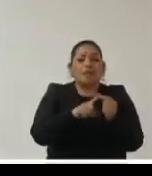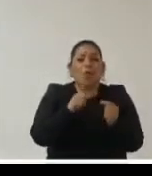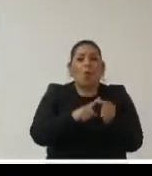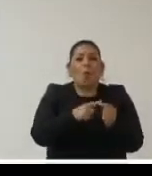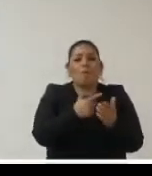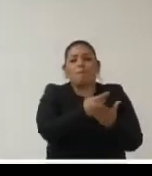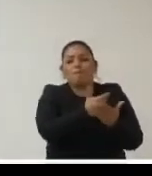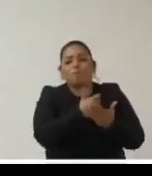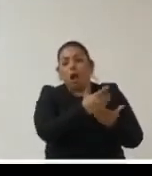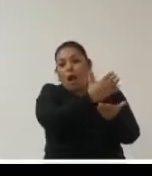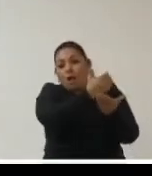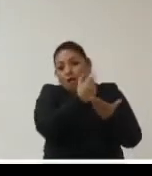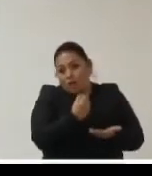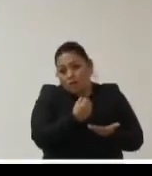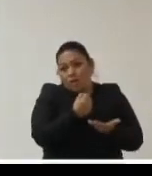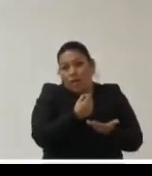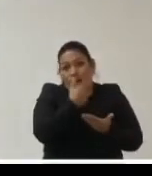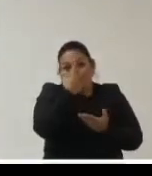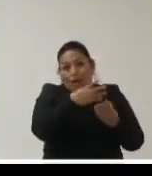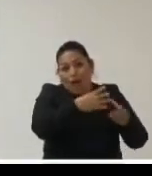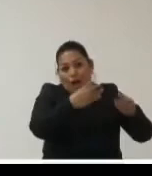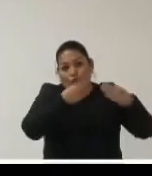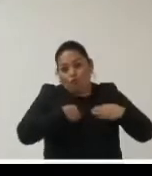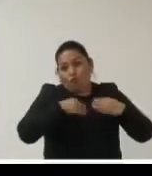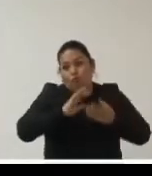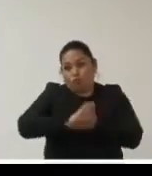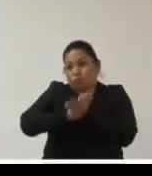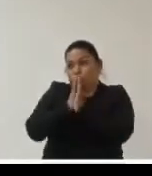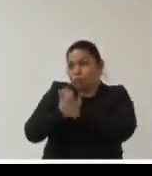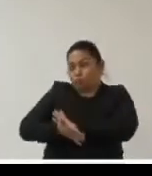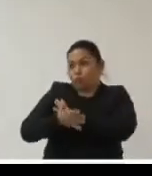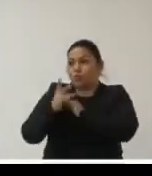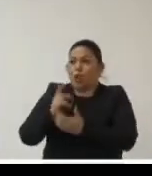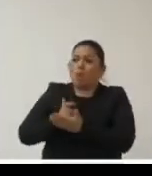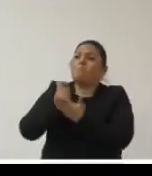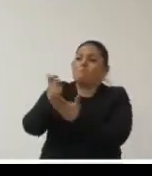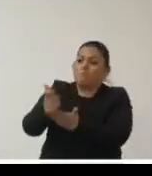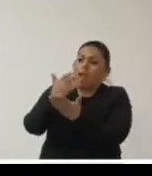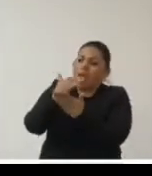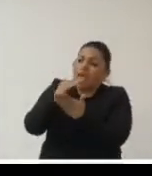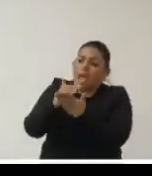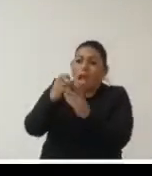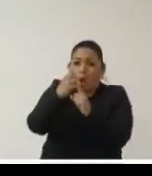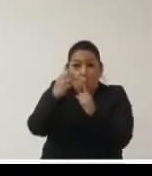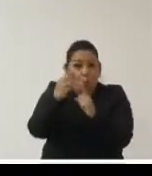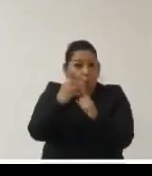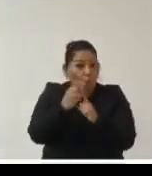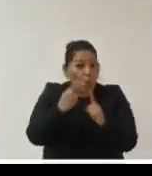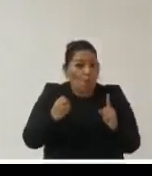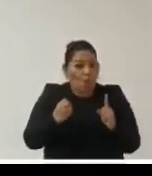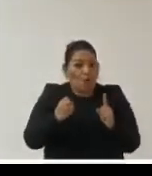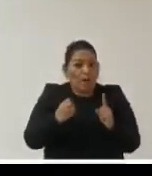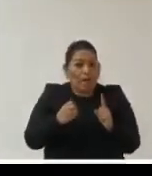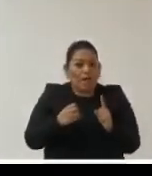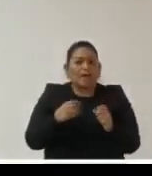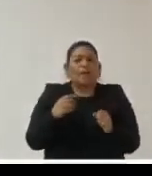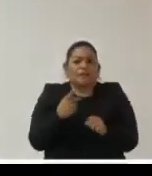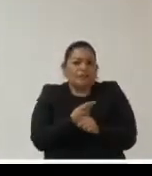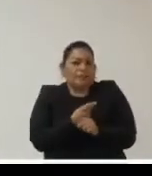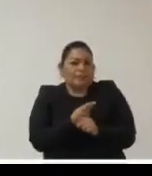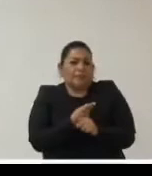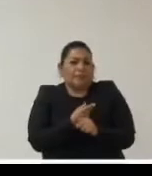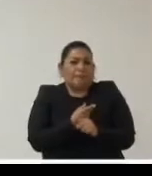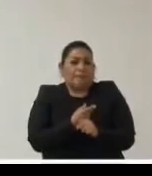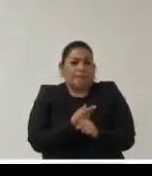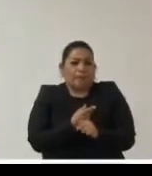recursos para dotarlos a esta emergencia económica como estado y qué va a pasar con la afectación de dónde